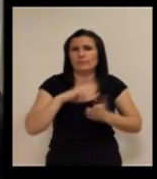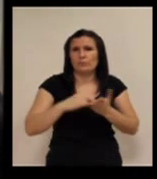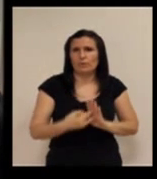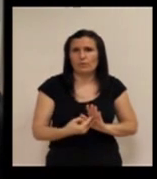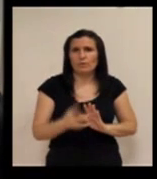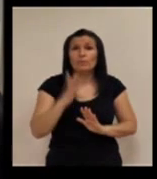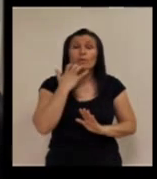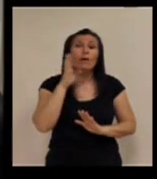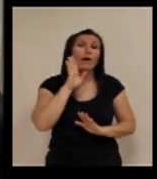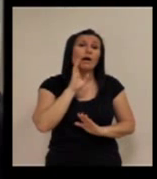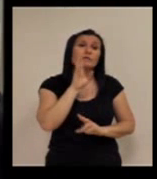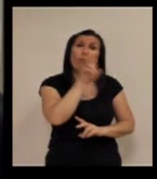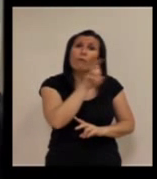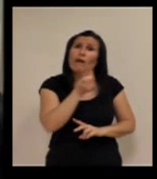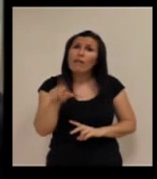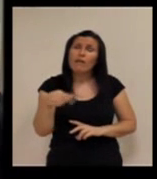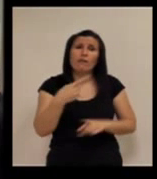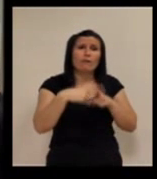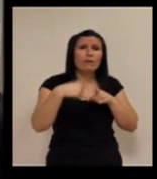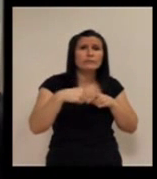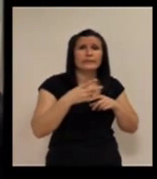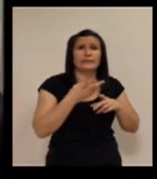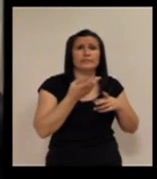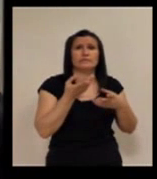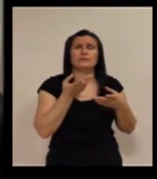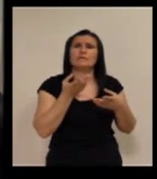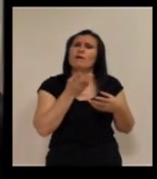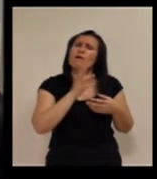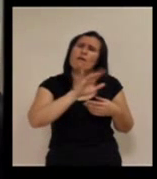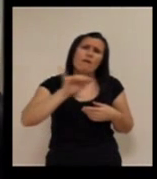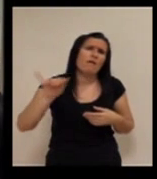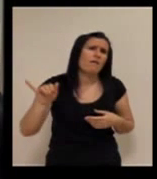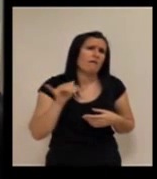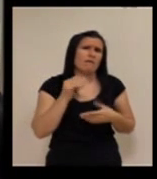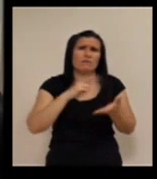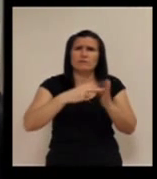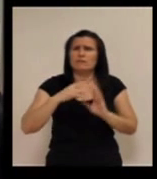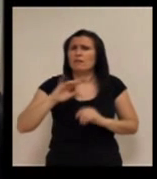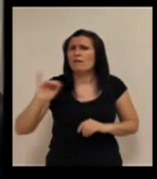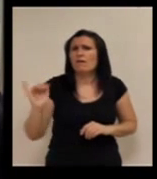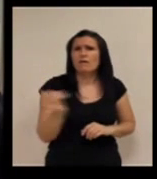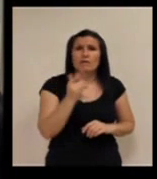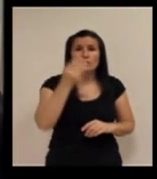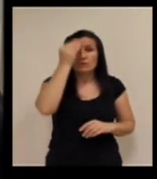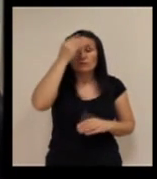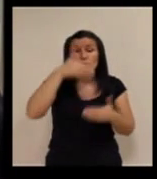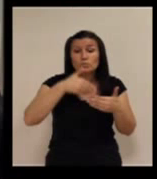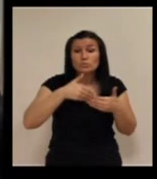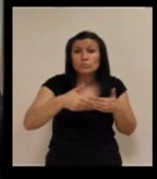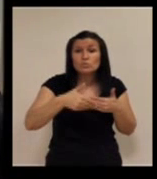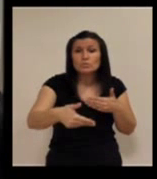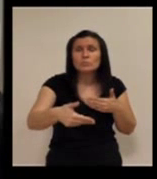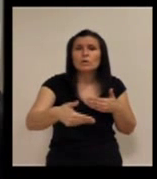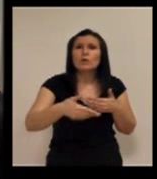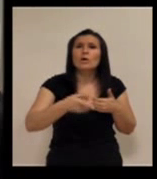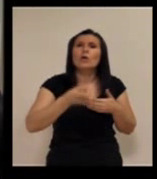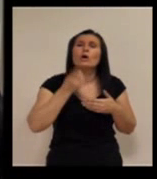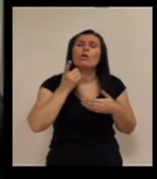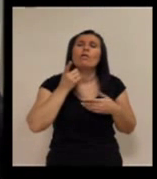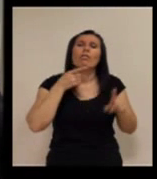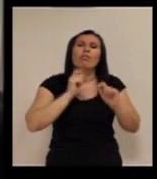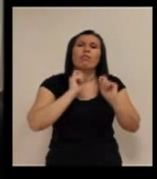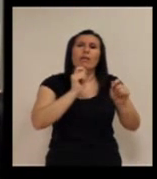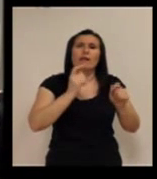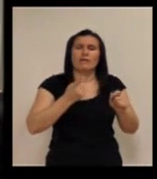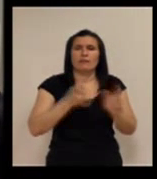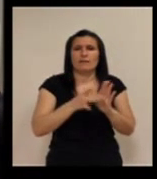utilidades, yo creo que como adelantaba Chema, muchísimas. Es decir, yo creo que a la larga sería no solo mejorar la